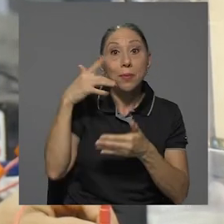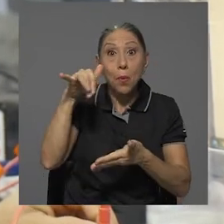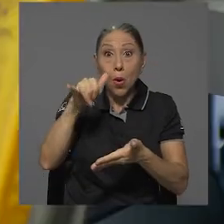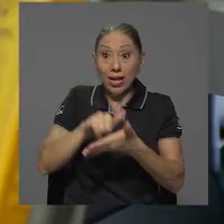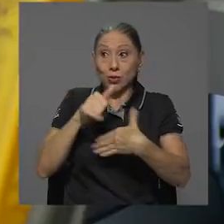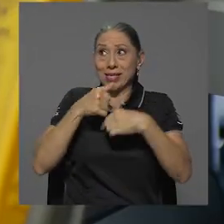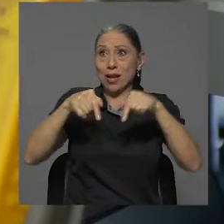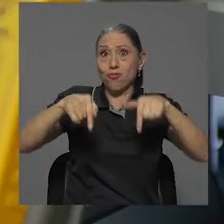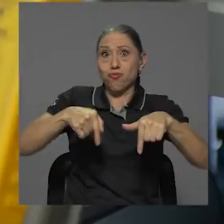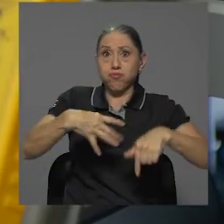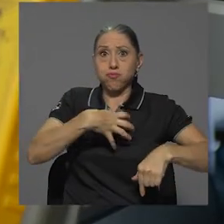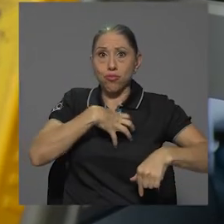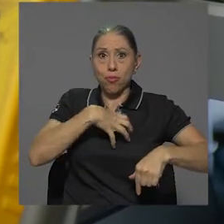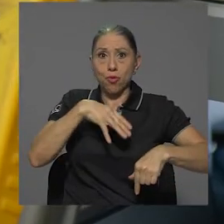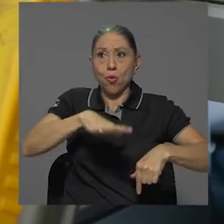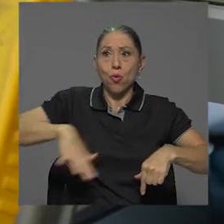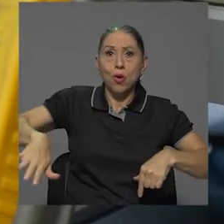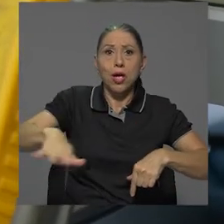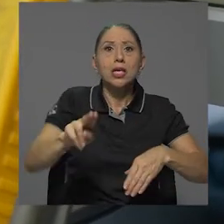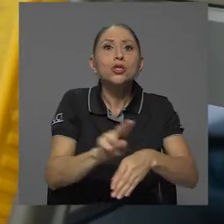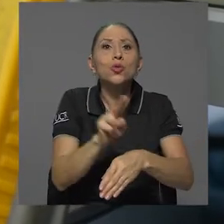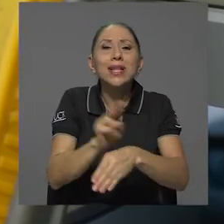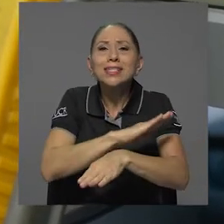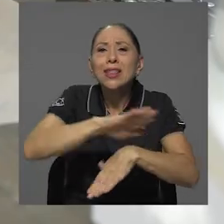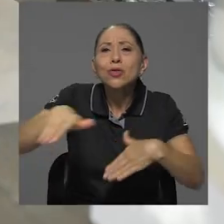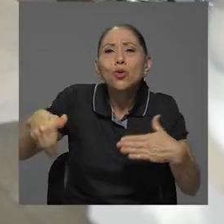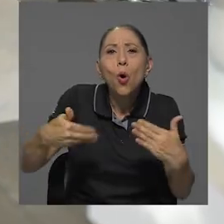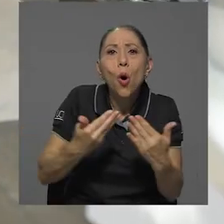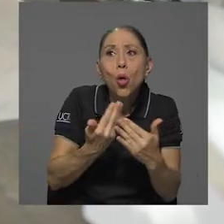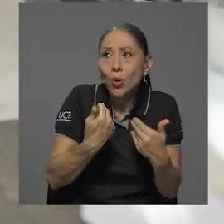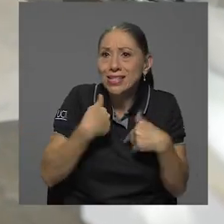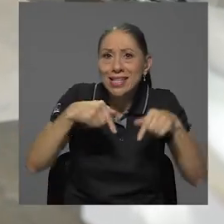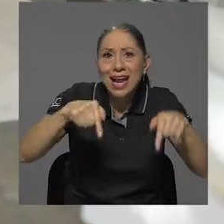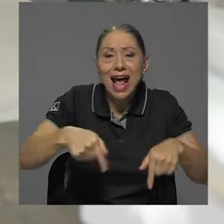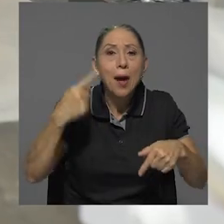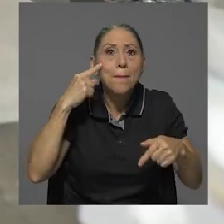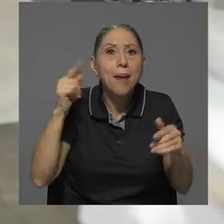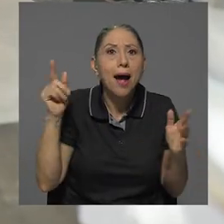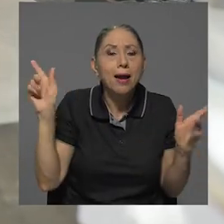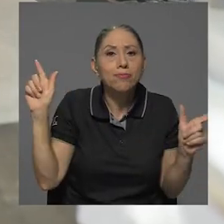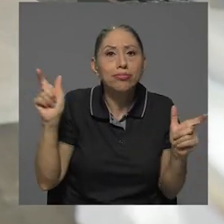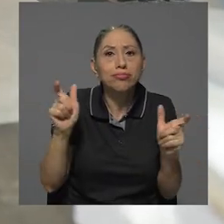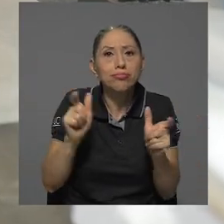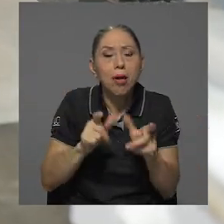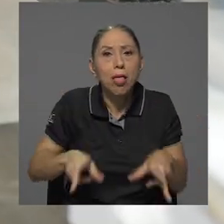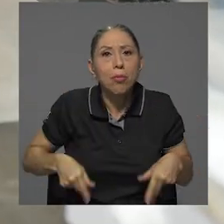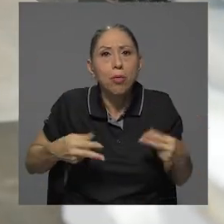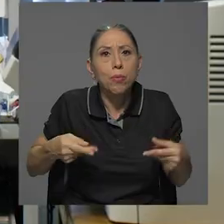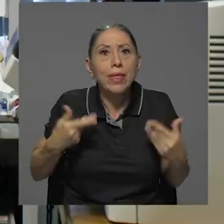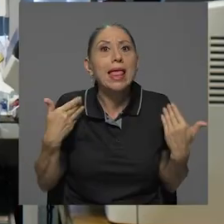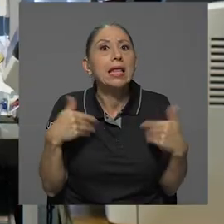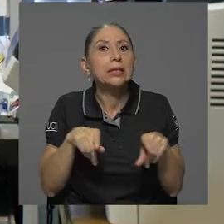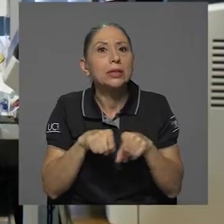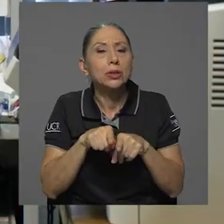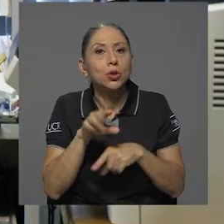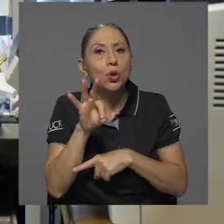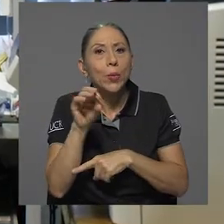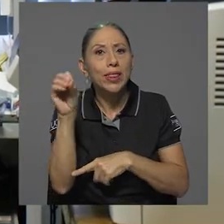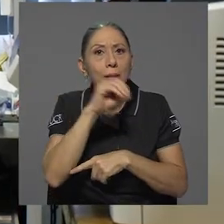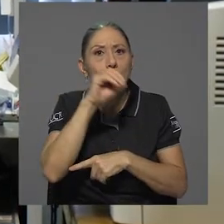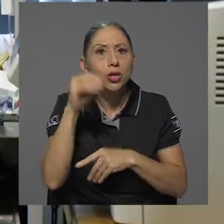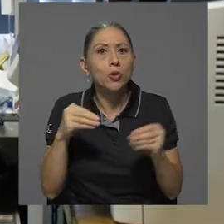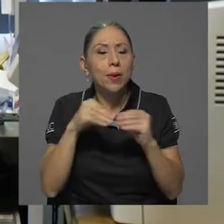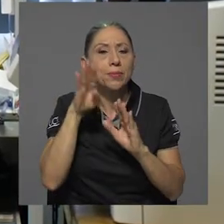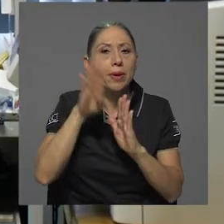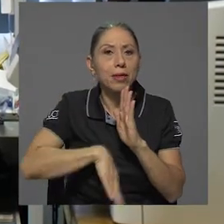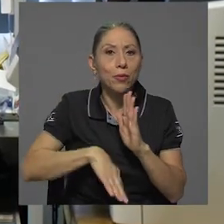localmente es que se utilizan todos los elementos disponibles para reducir gastos en hasta un 90%. Por ejemplo, para